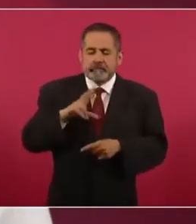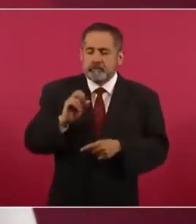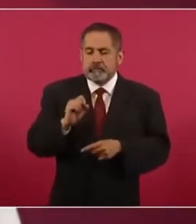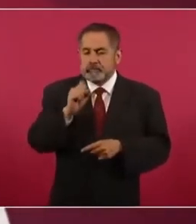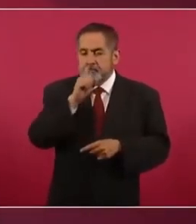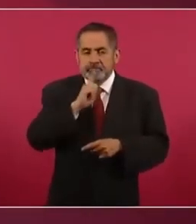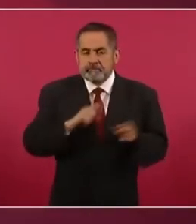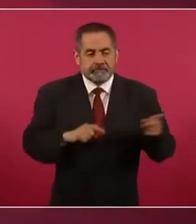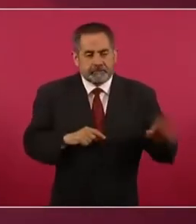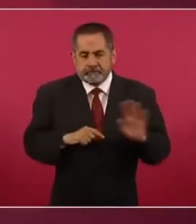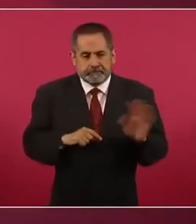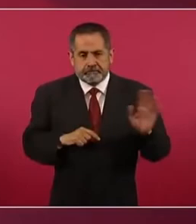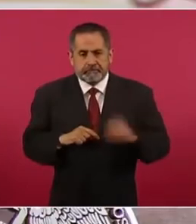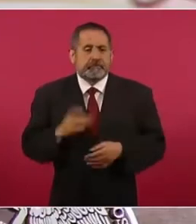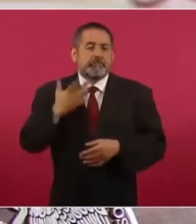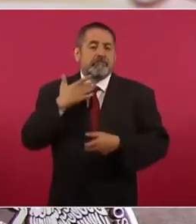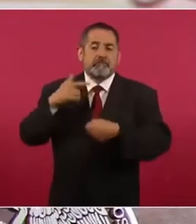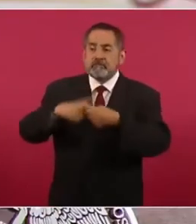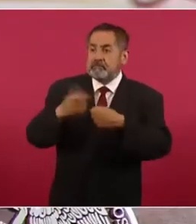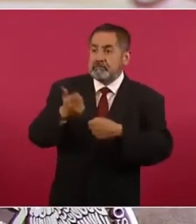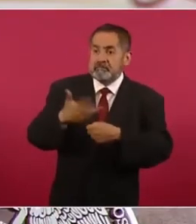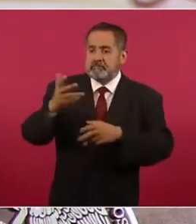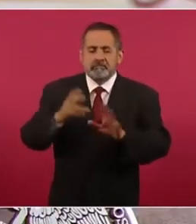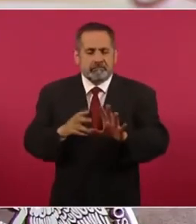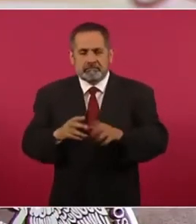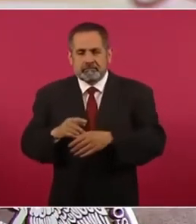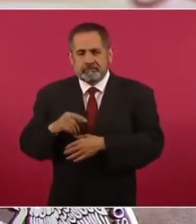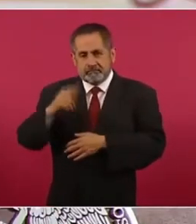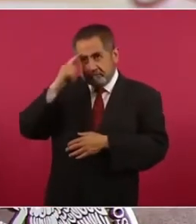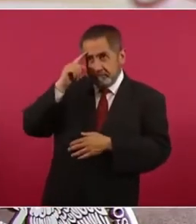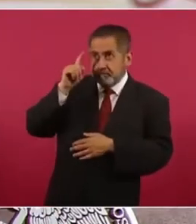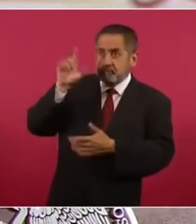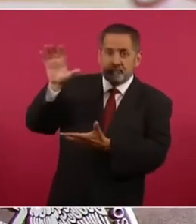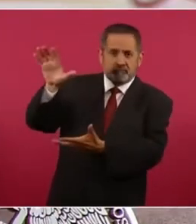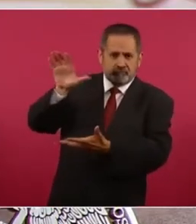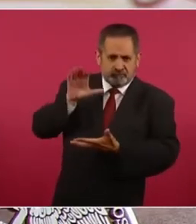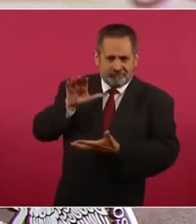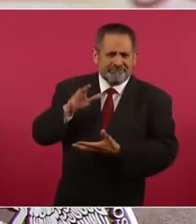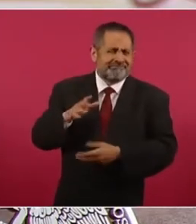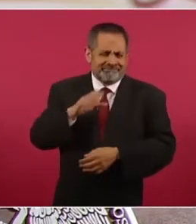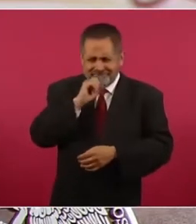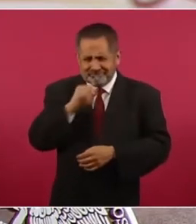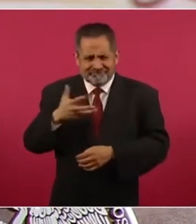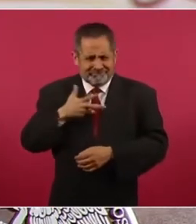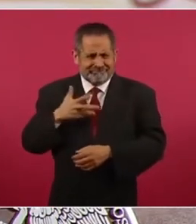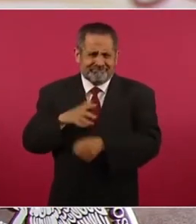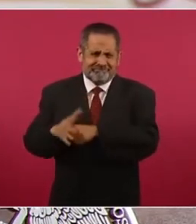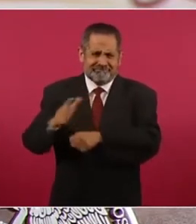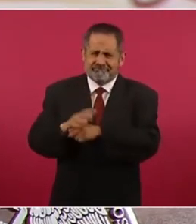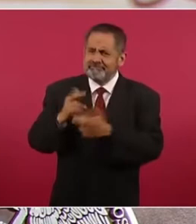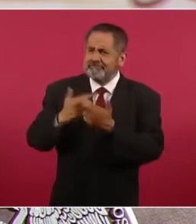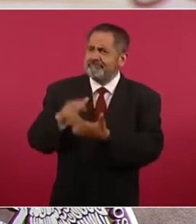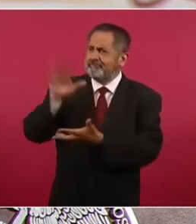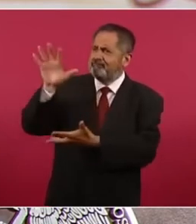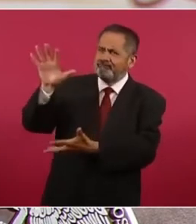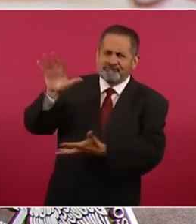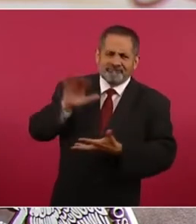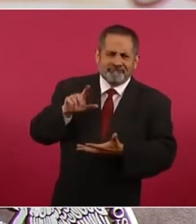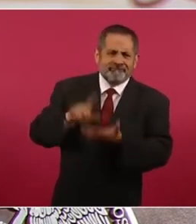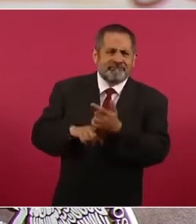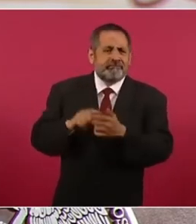sobreestima el precio de las gasolinas y subestima el ingreso por exportación de petróleo crudo.